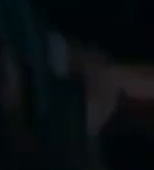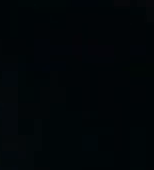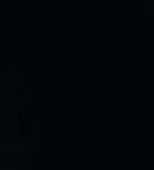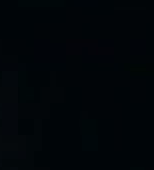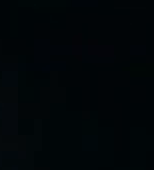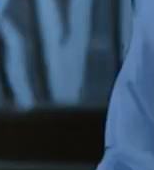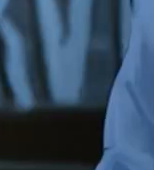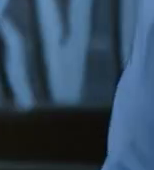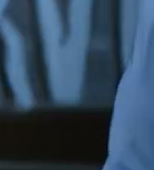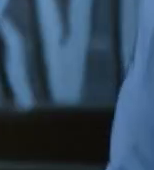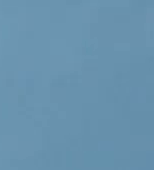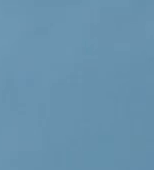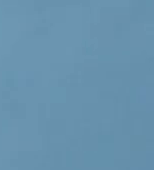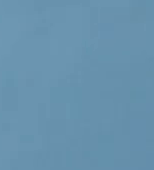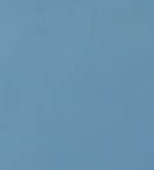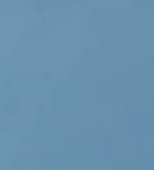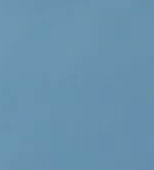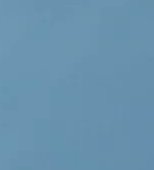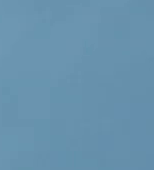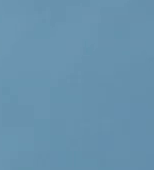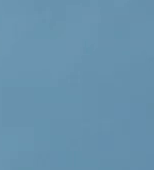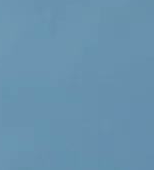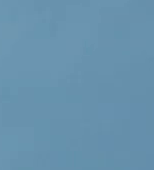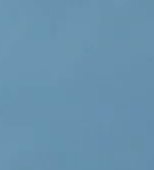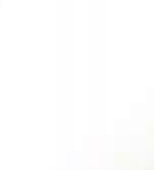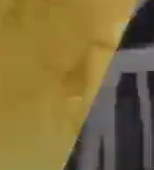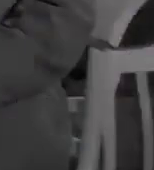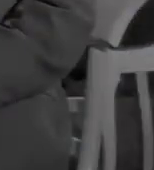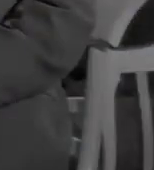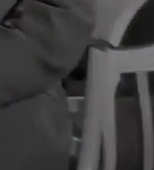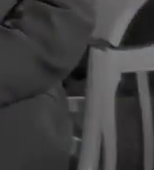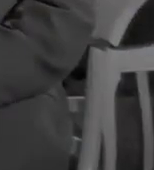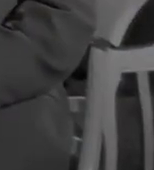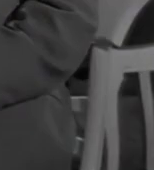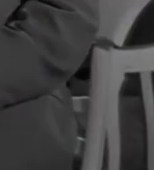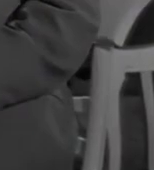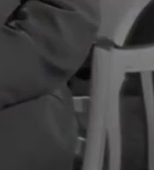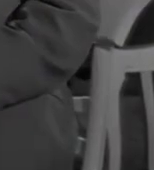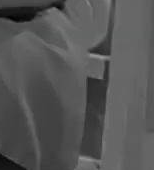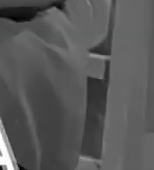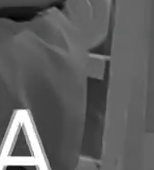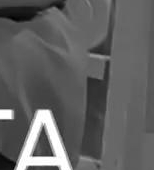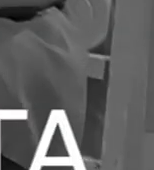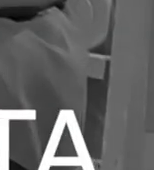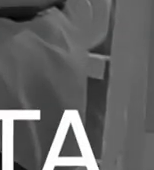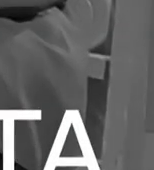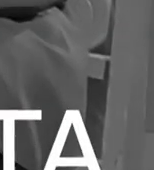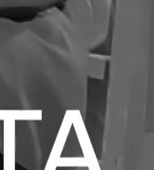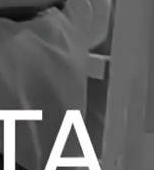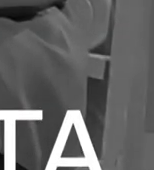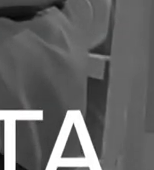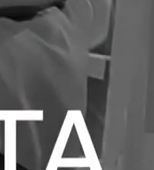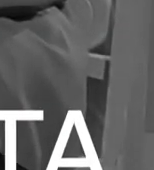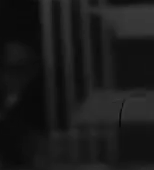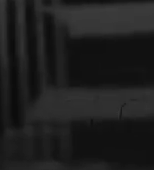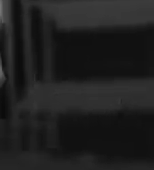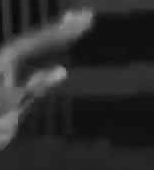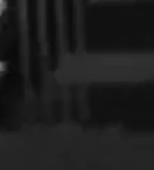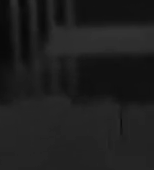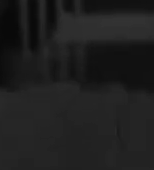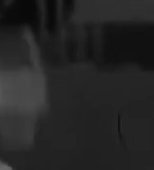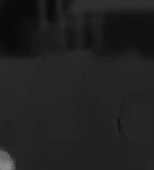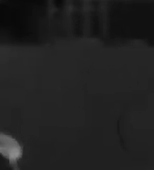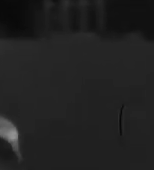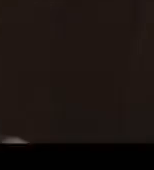importa. ¡Ajunte! ¡Socorro! Sintenízalo a través de TV Abierta, 22.2,